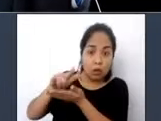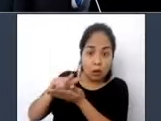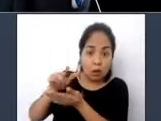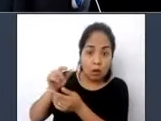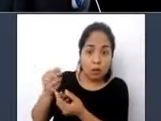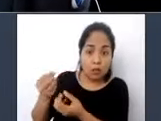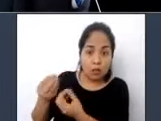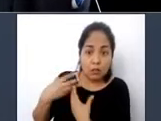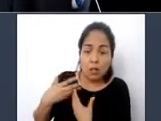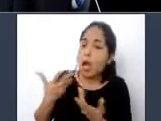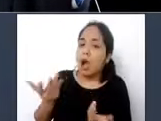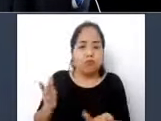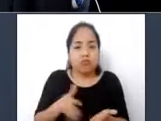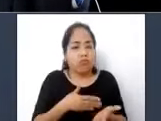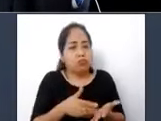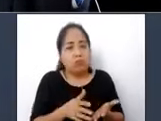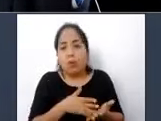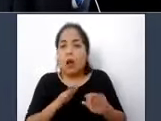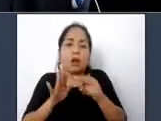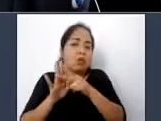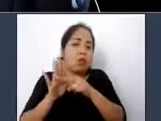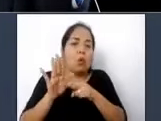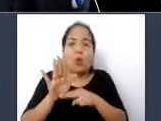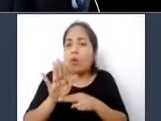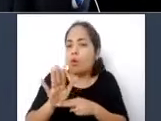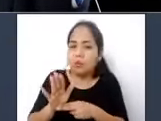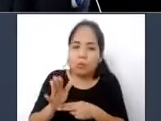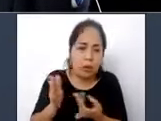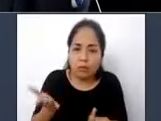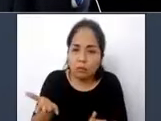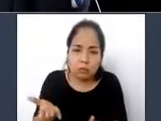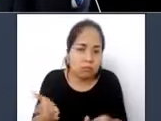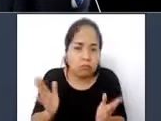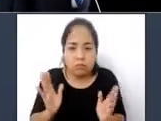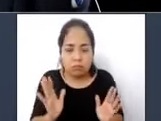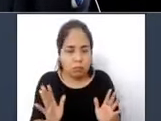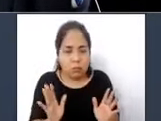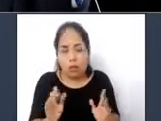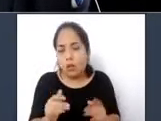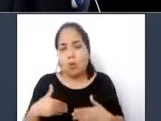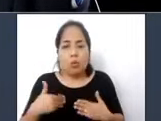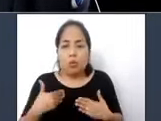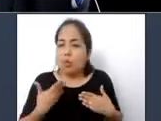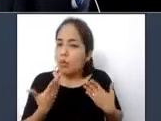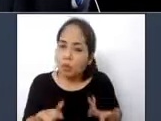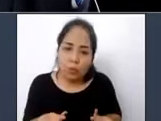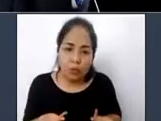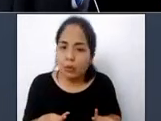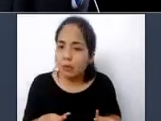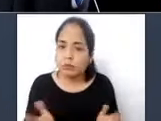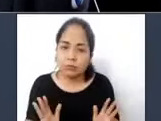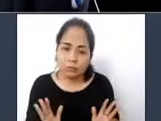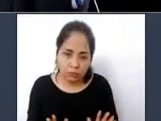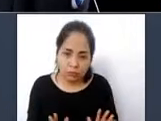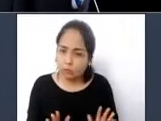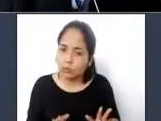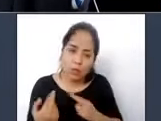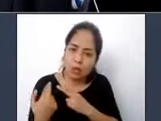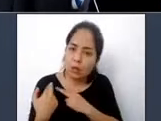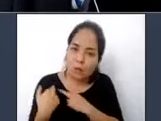reglamentado la norma de atención preferente ellos no podían asumir ninguna